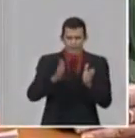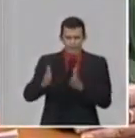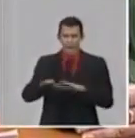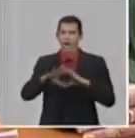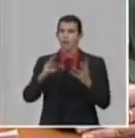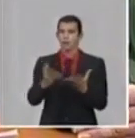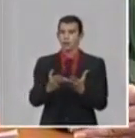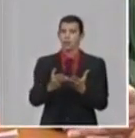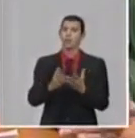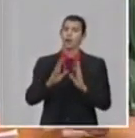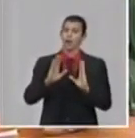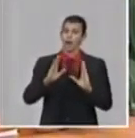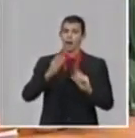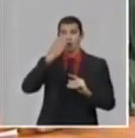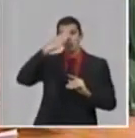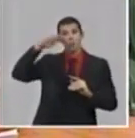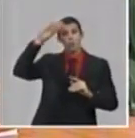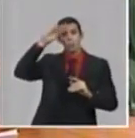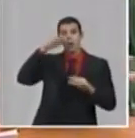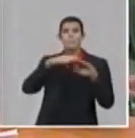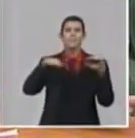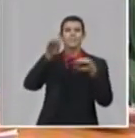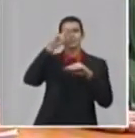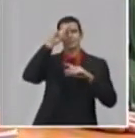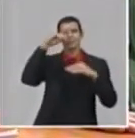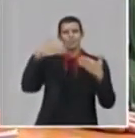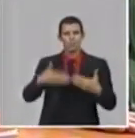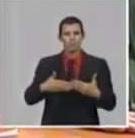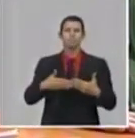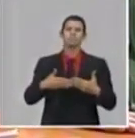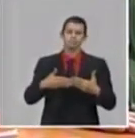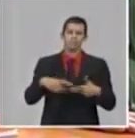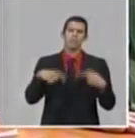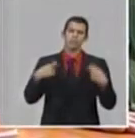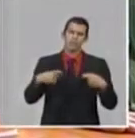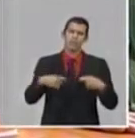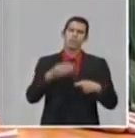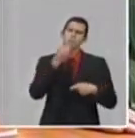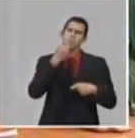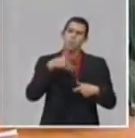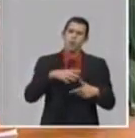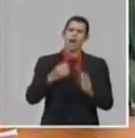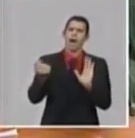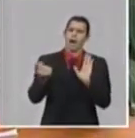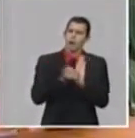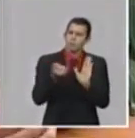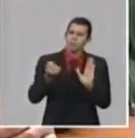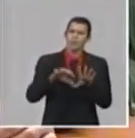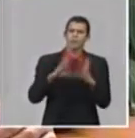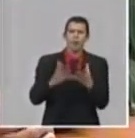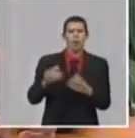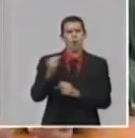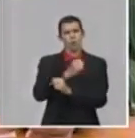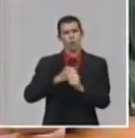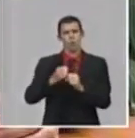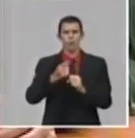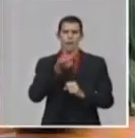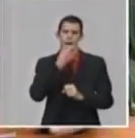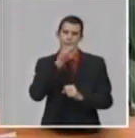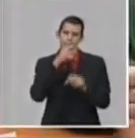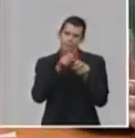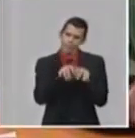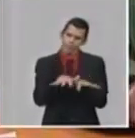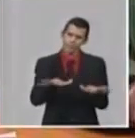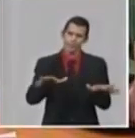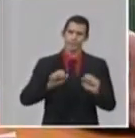fármaco nuevo en el uso de determinada patología en cuestión. Y además los compañeros del CEME